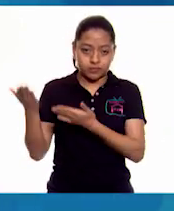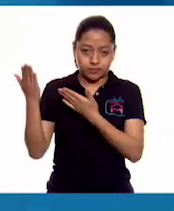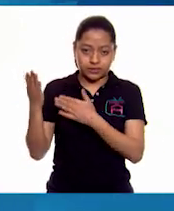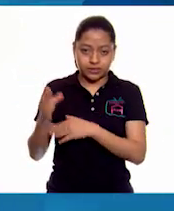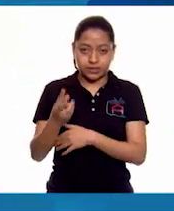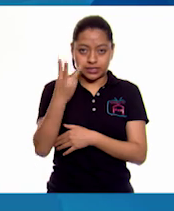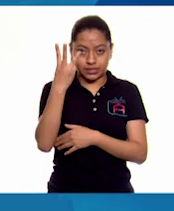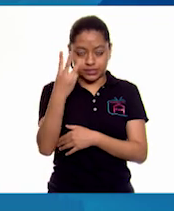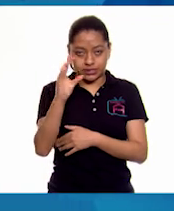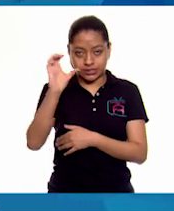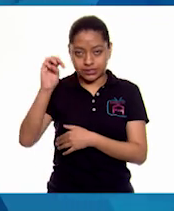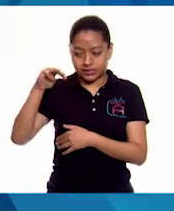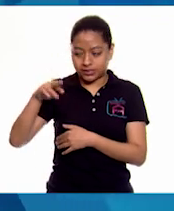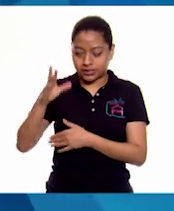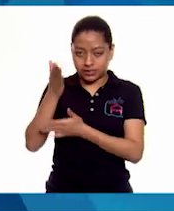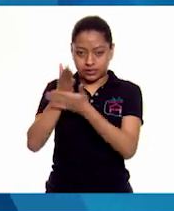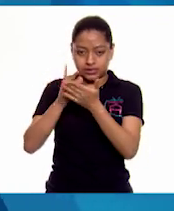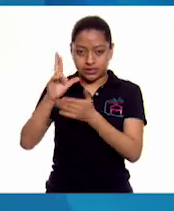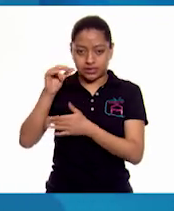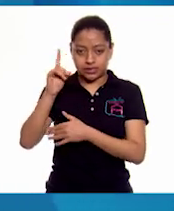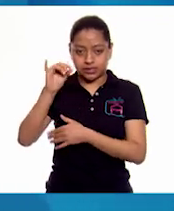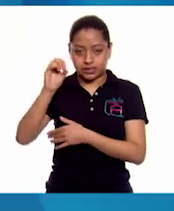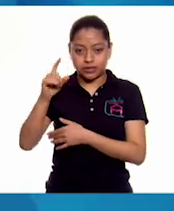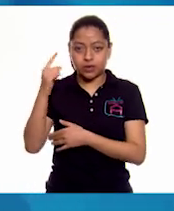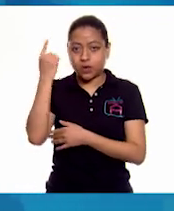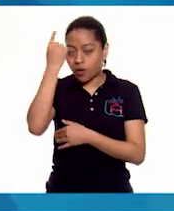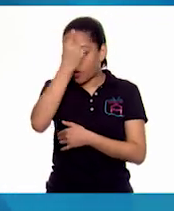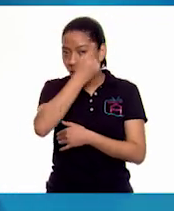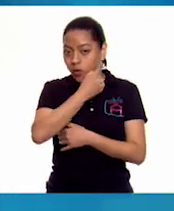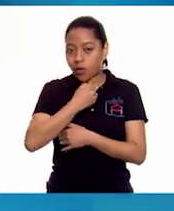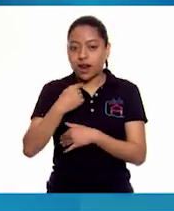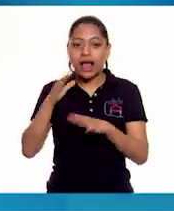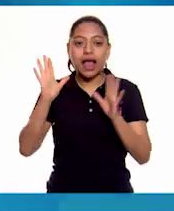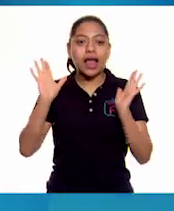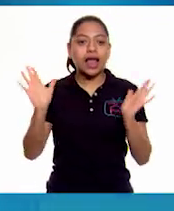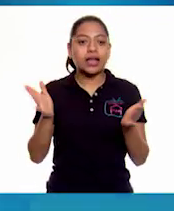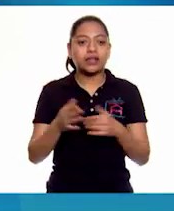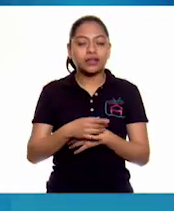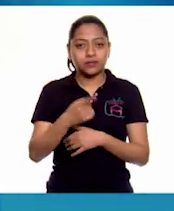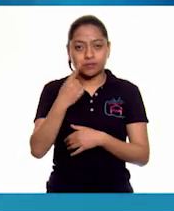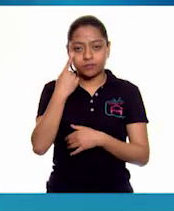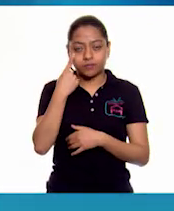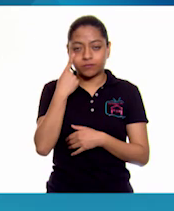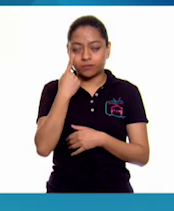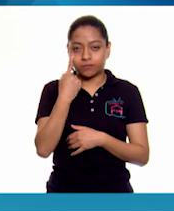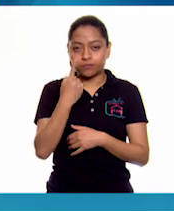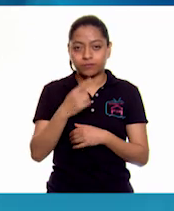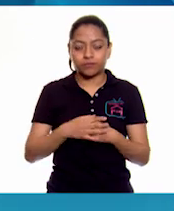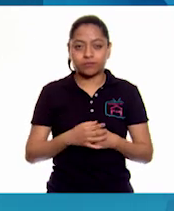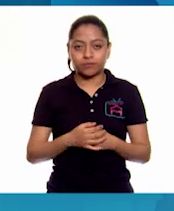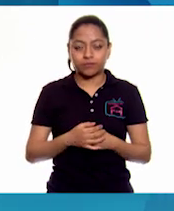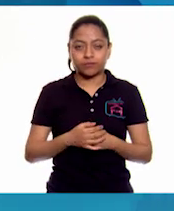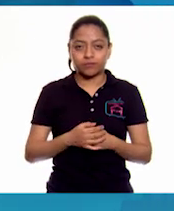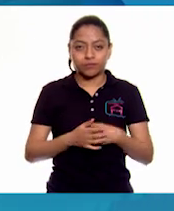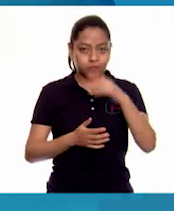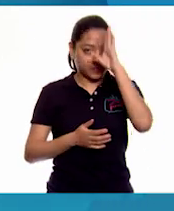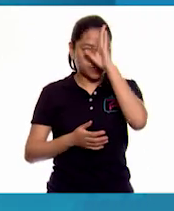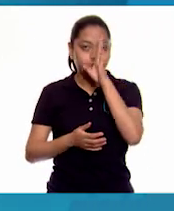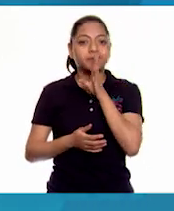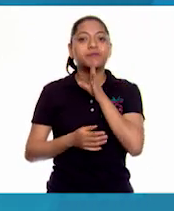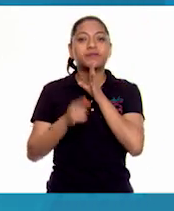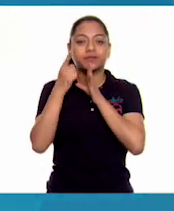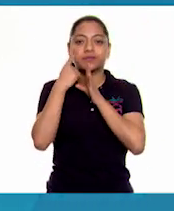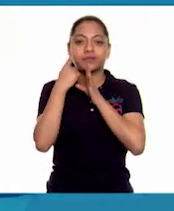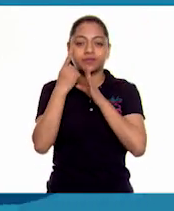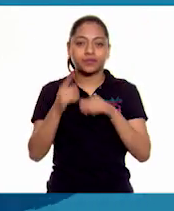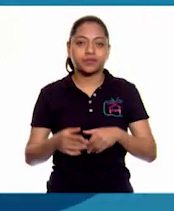entero, para hacer su cara. A esta cara ya le tracé yo un ojito, espireto, ahí por aquí se quedó